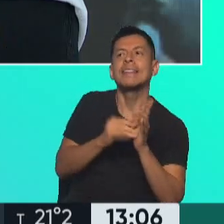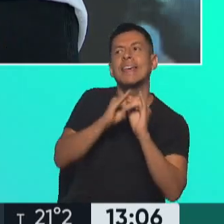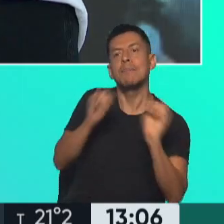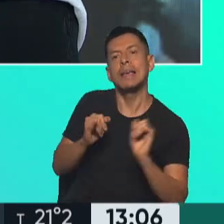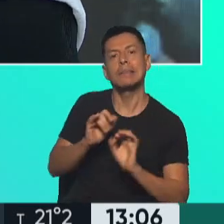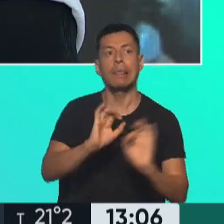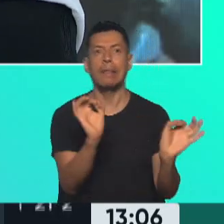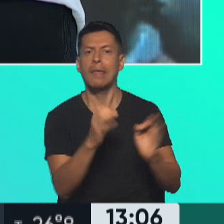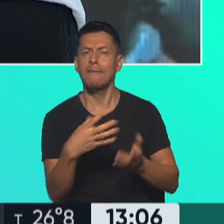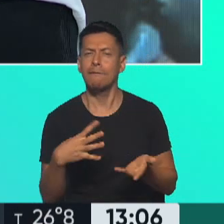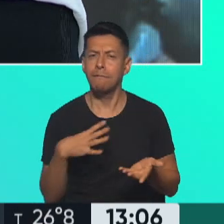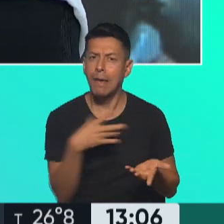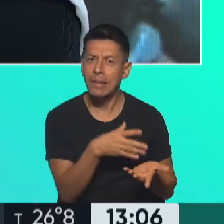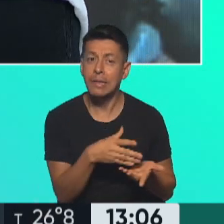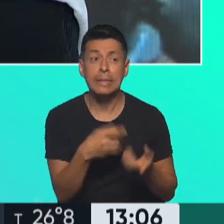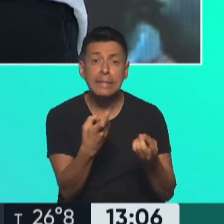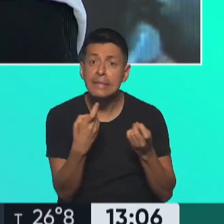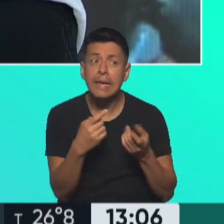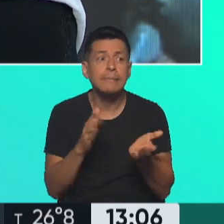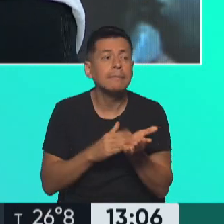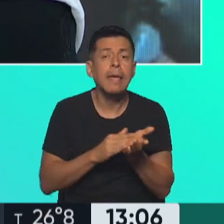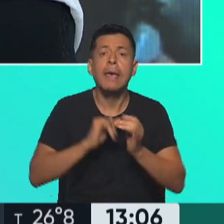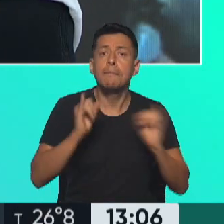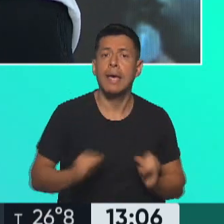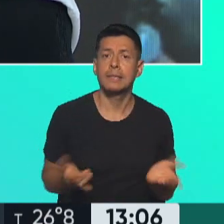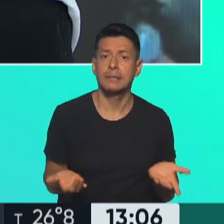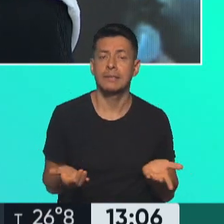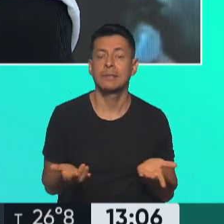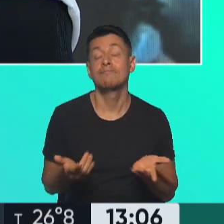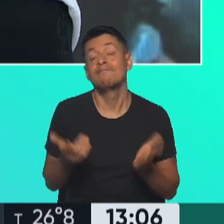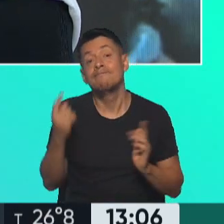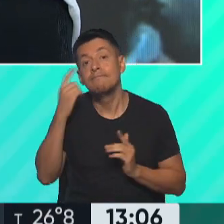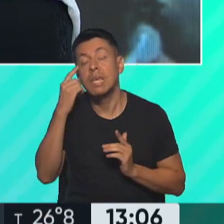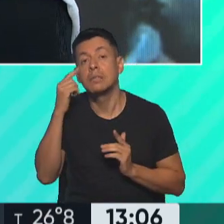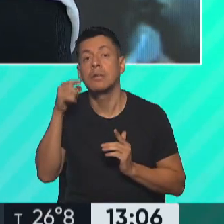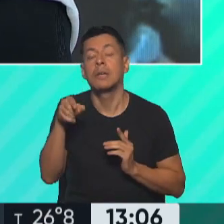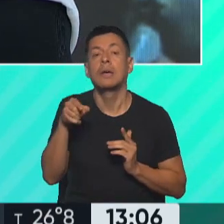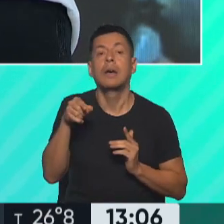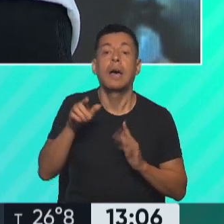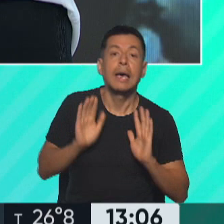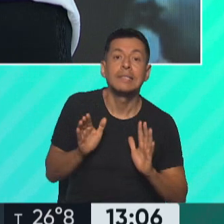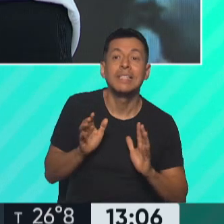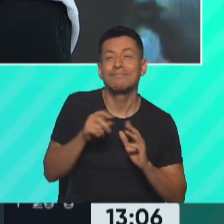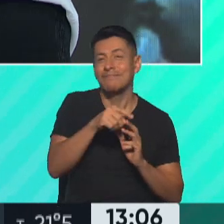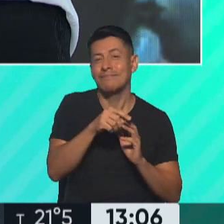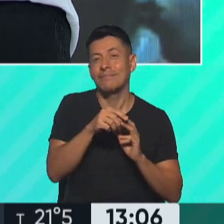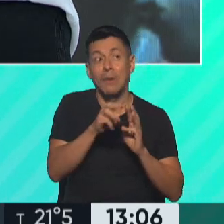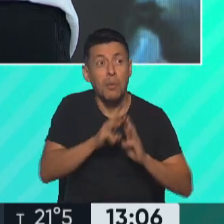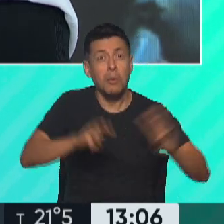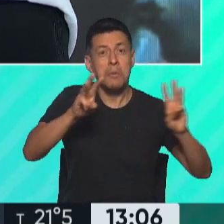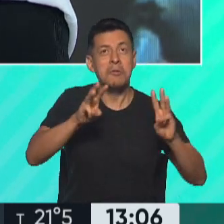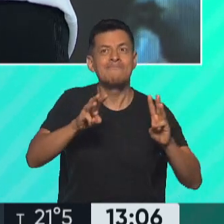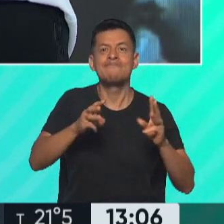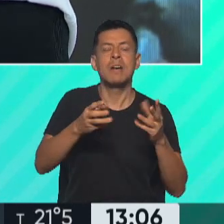que se necesitaban en este momento. De alguna forma, yo creo que pensando este órgano también en su impotencia